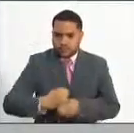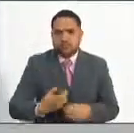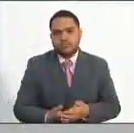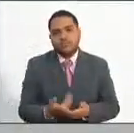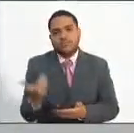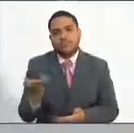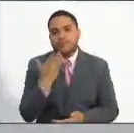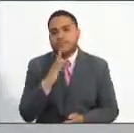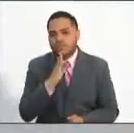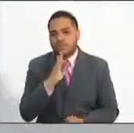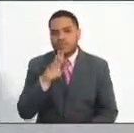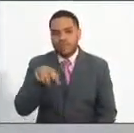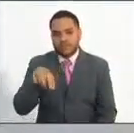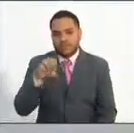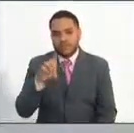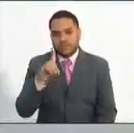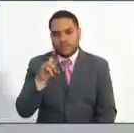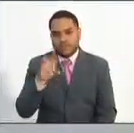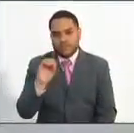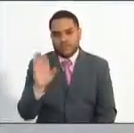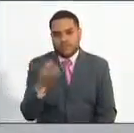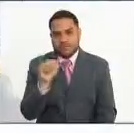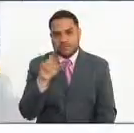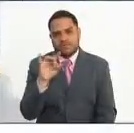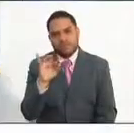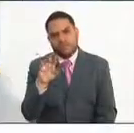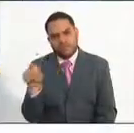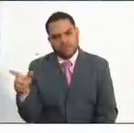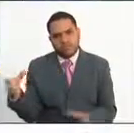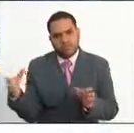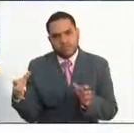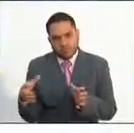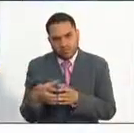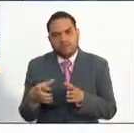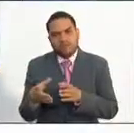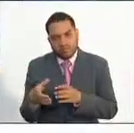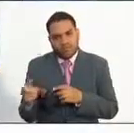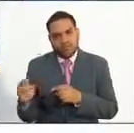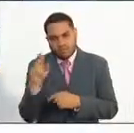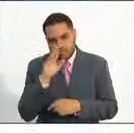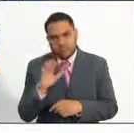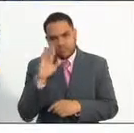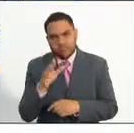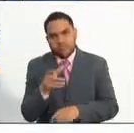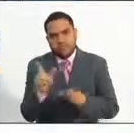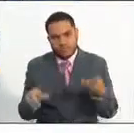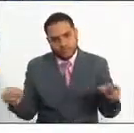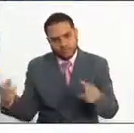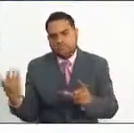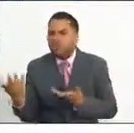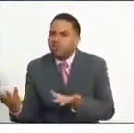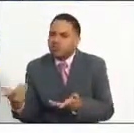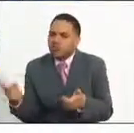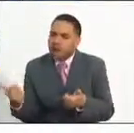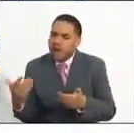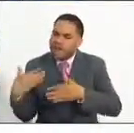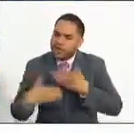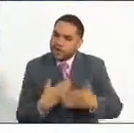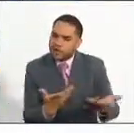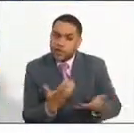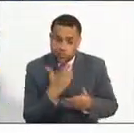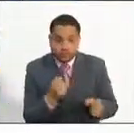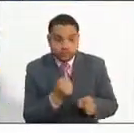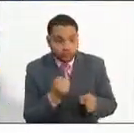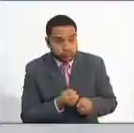Rodríguez Tobo, presidente encargado de la Comisión Nacional del Servicio Civil. ¿Cuál es el proceso que adelanta la comisión para que los empleos salgan a